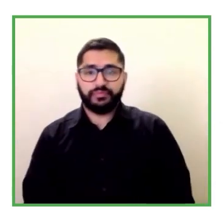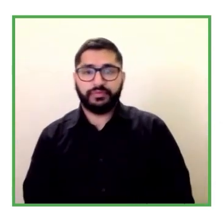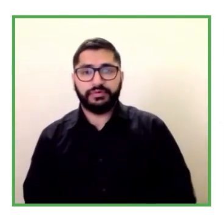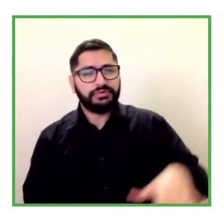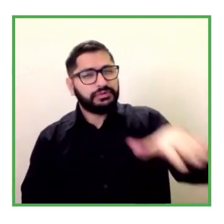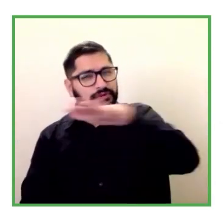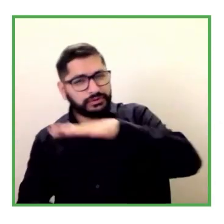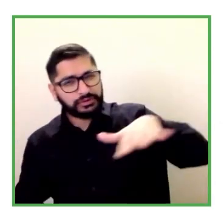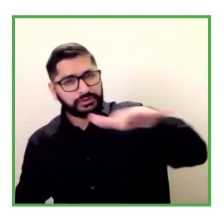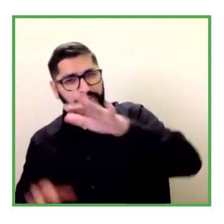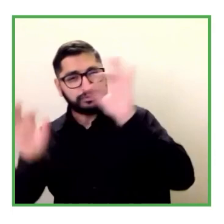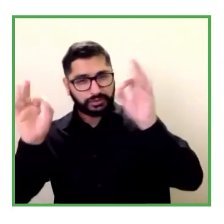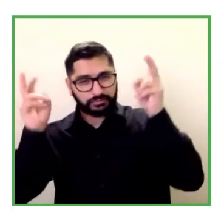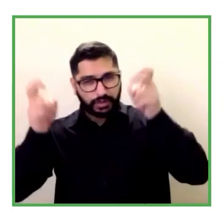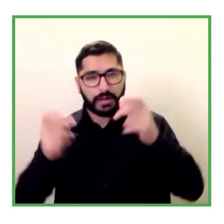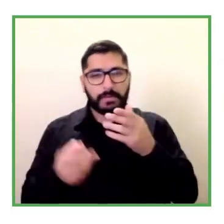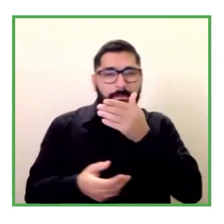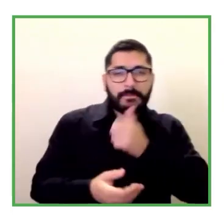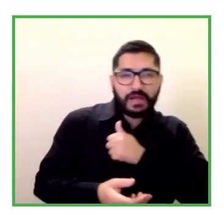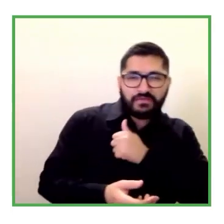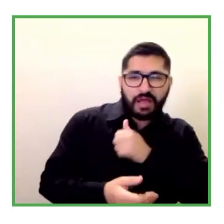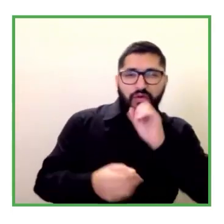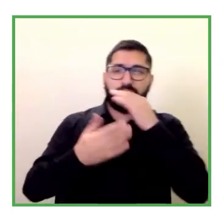experto que pertenece a la organización